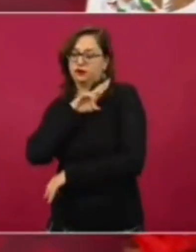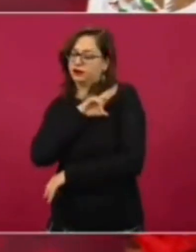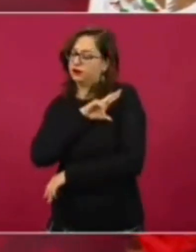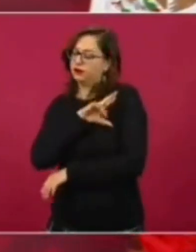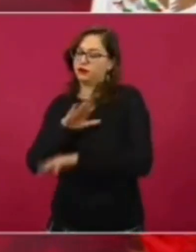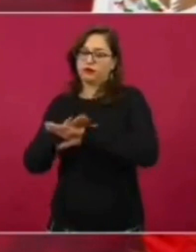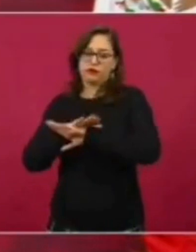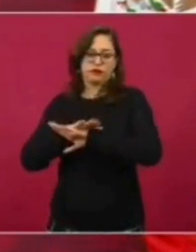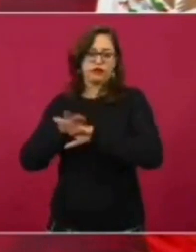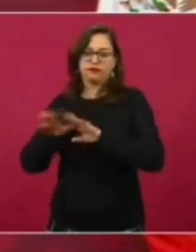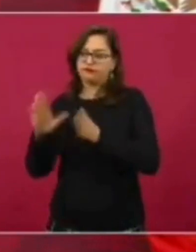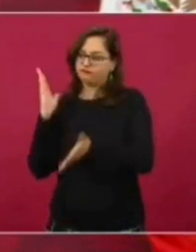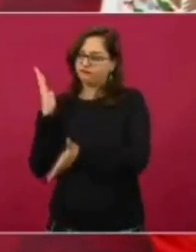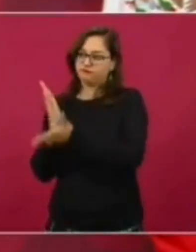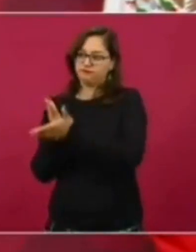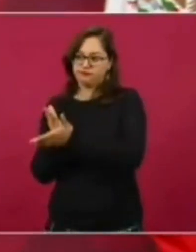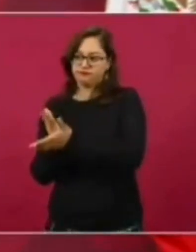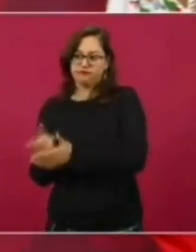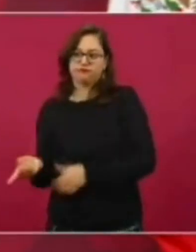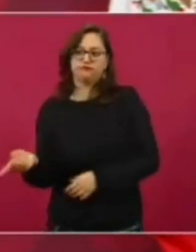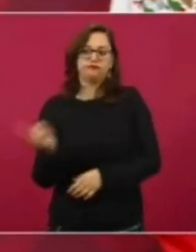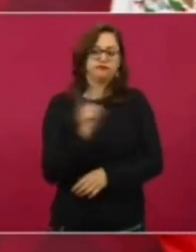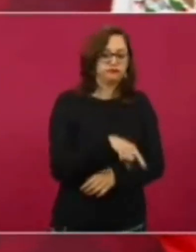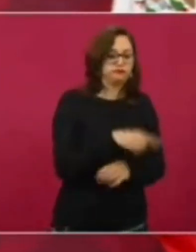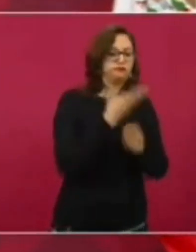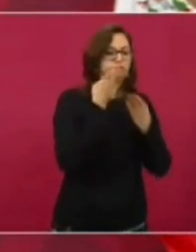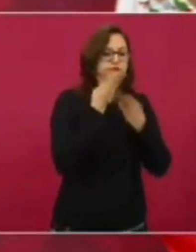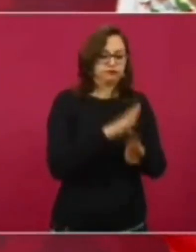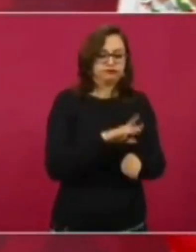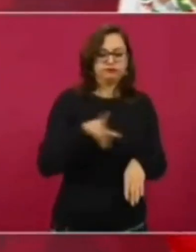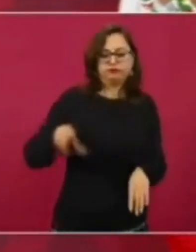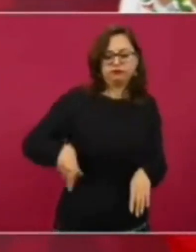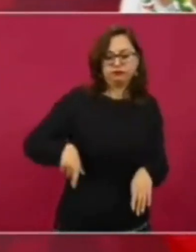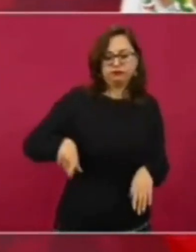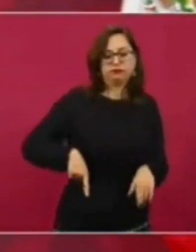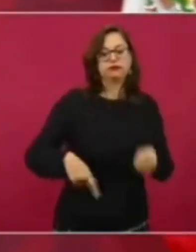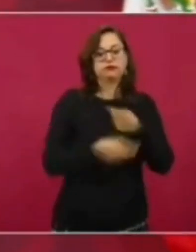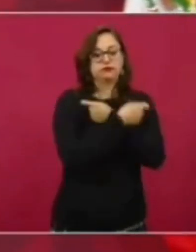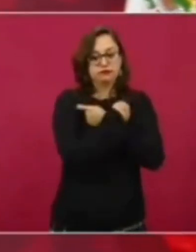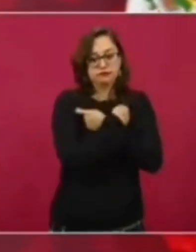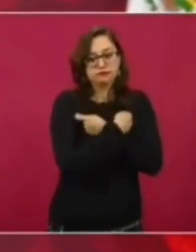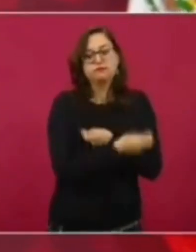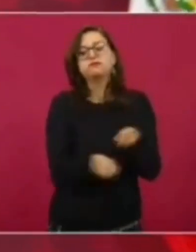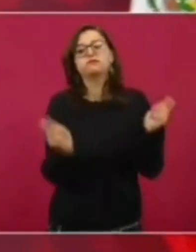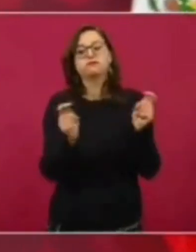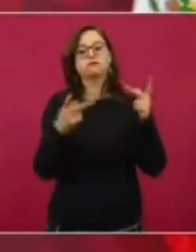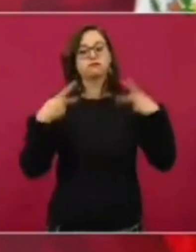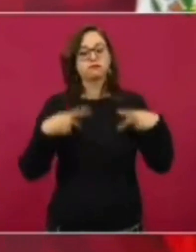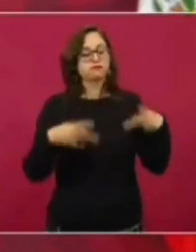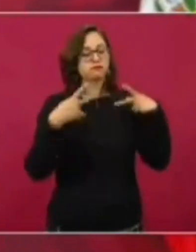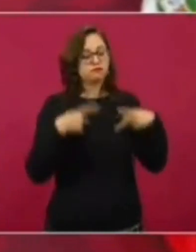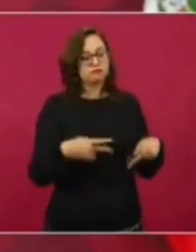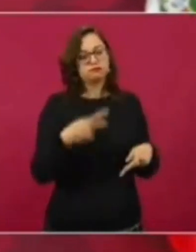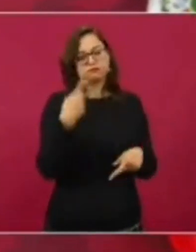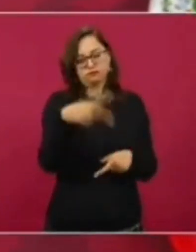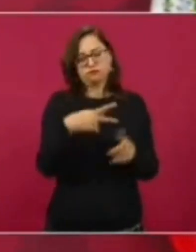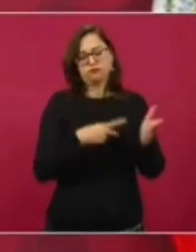sino todo lo que le corresponde por derecho al pueblo se va a entregar.